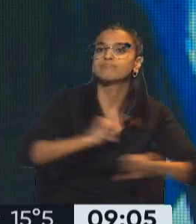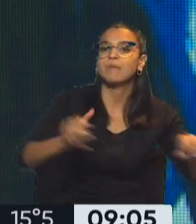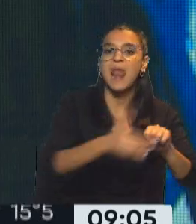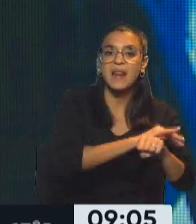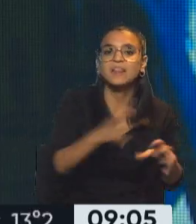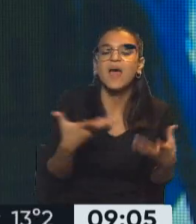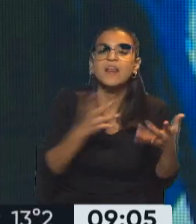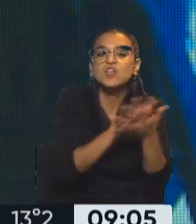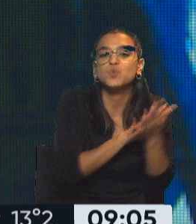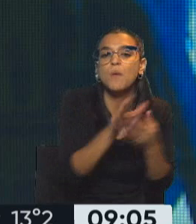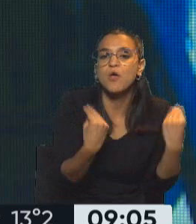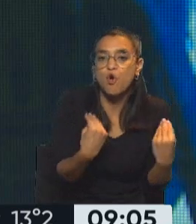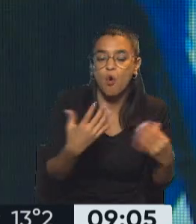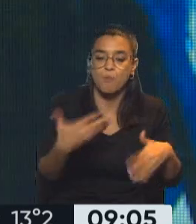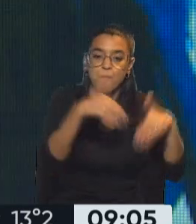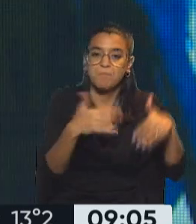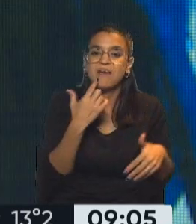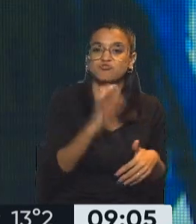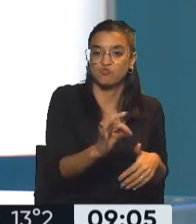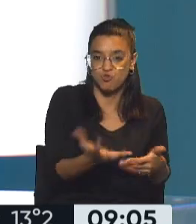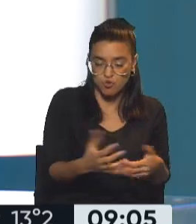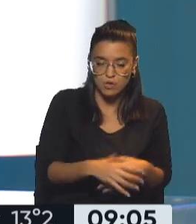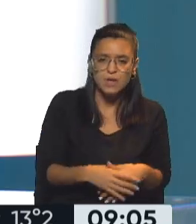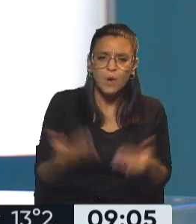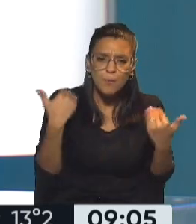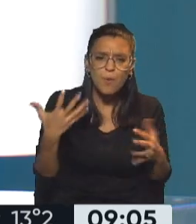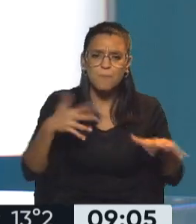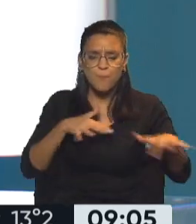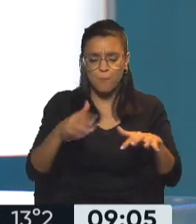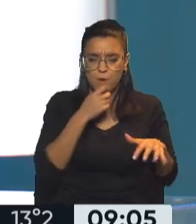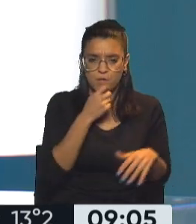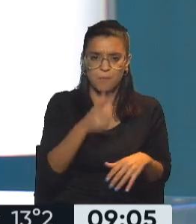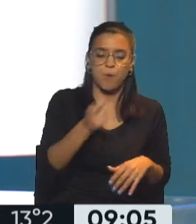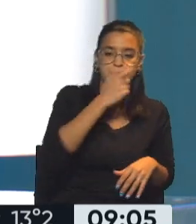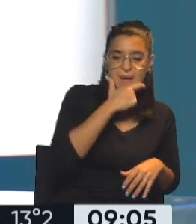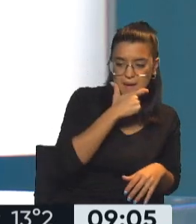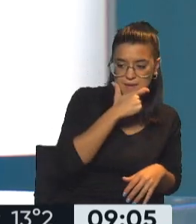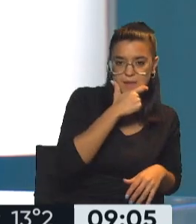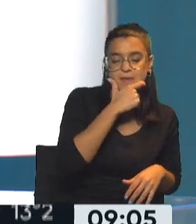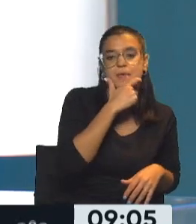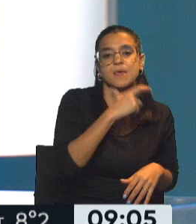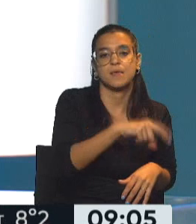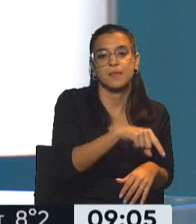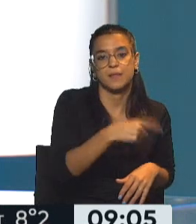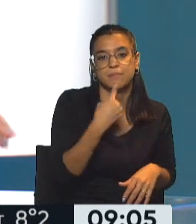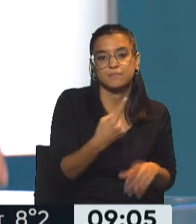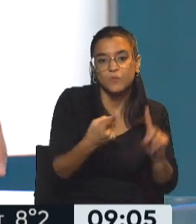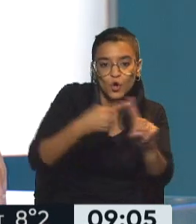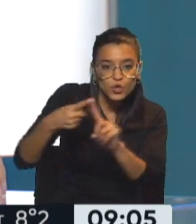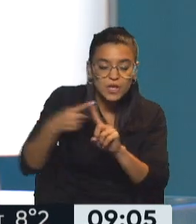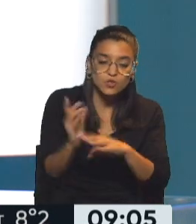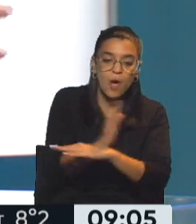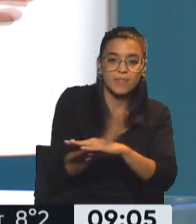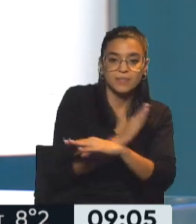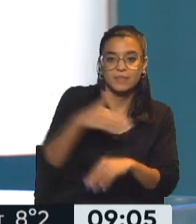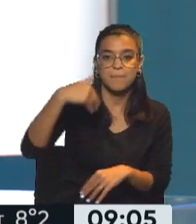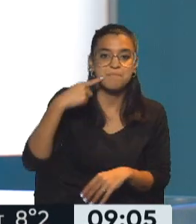van a resolver en la paz. Perdón, ¿y se puede entender ese movimiento de Mauricio Macri en este caso de contactarse en la previa